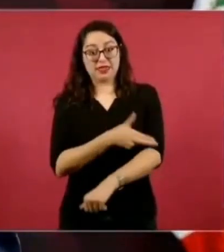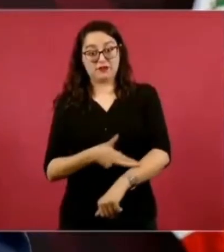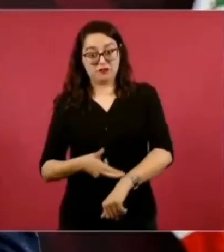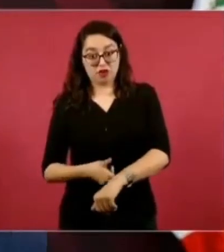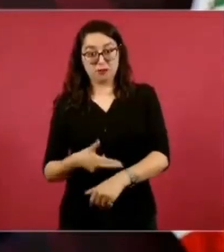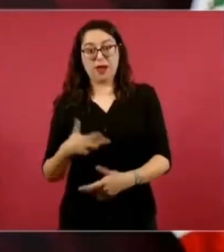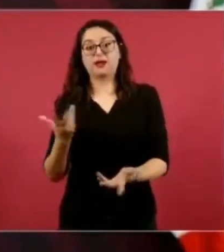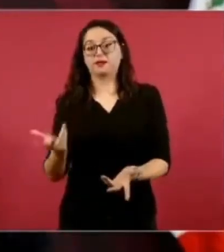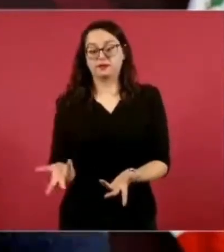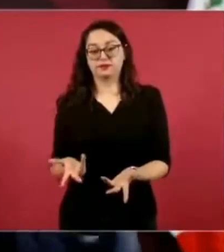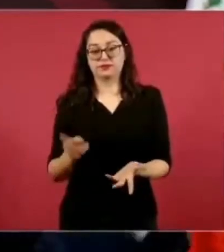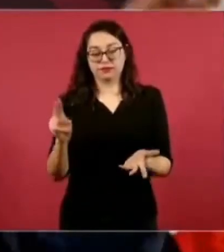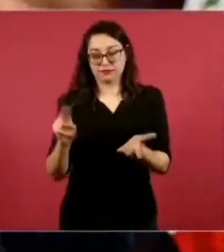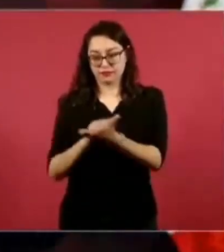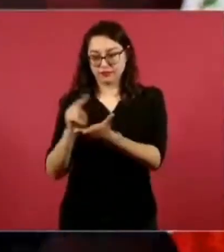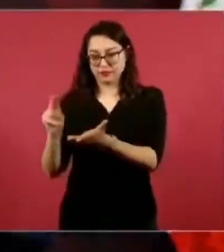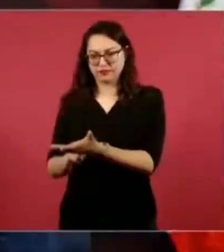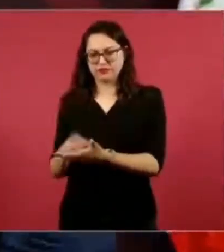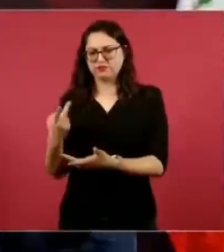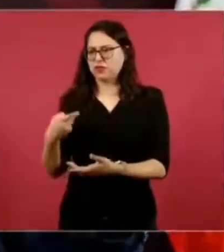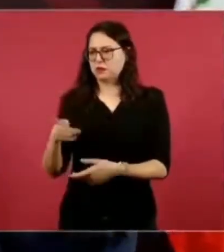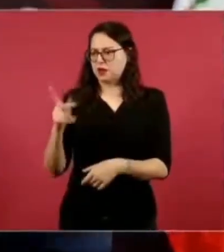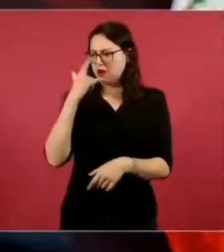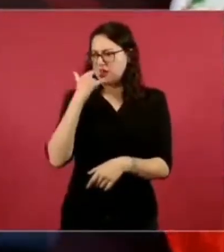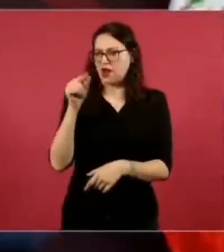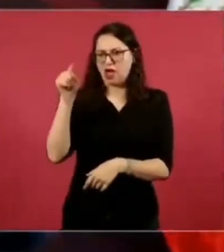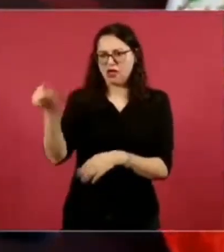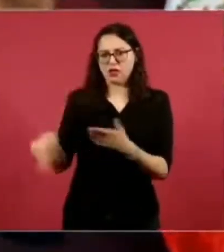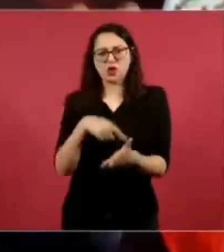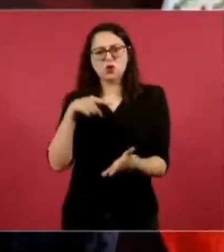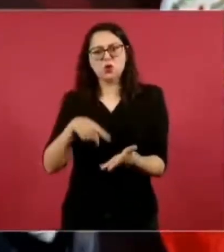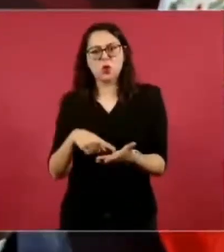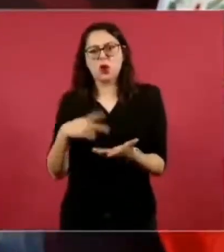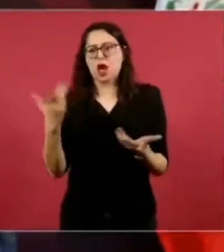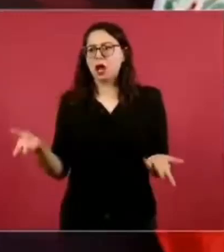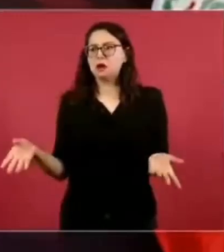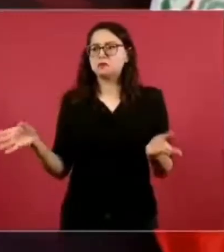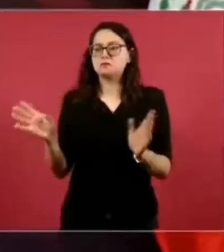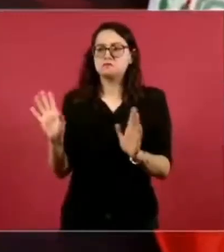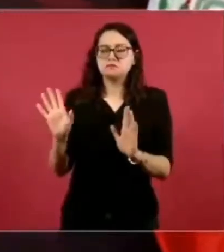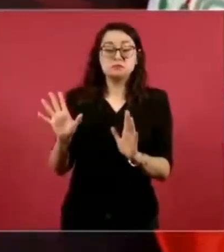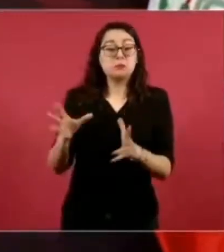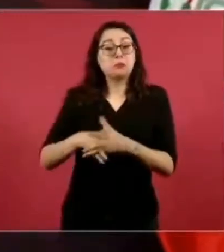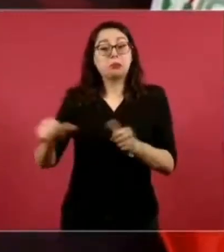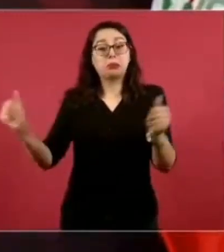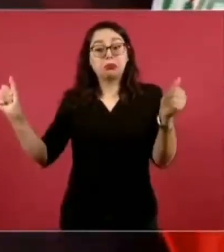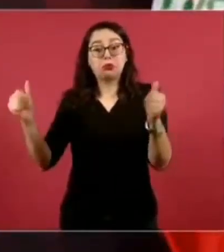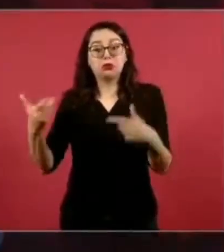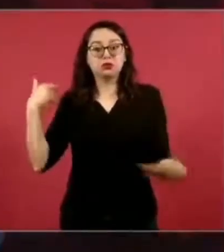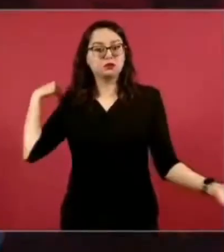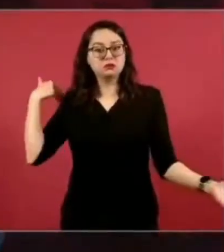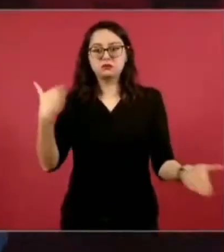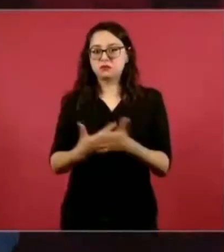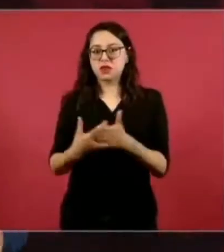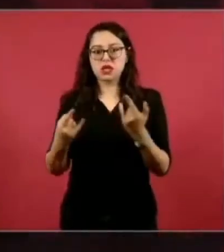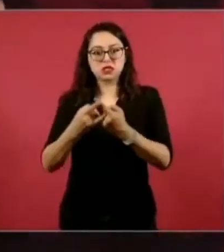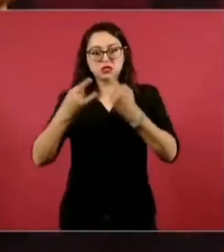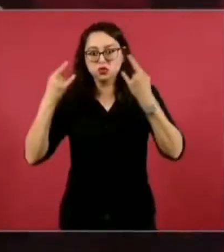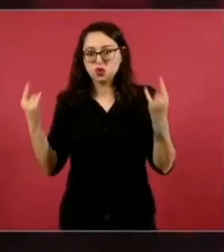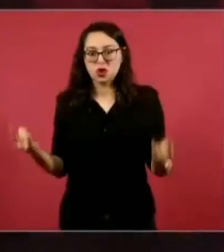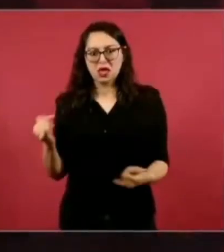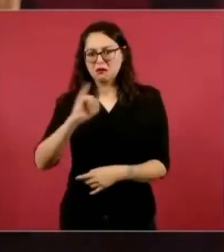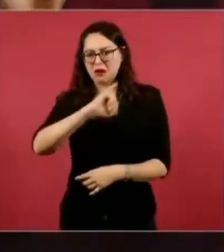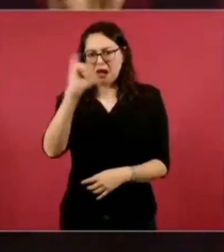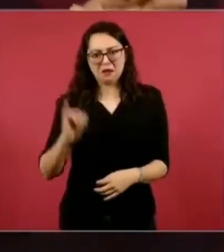como que se quería ocultar este hecho histórico y ahora tenemos